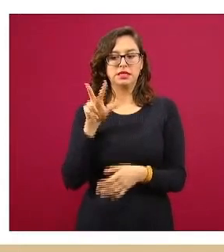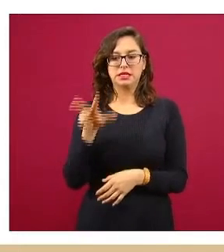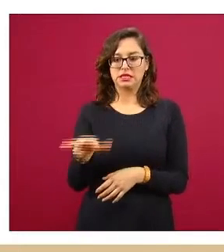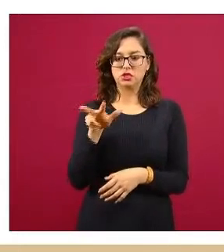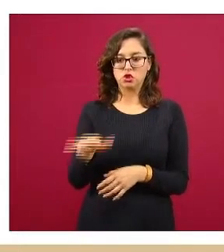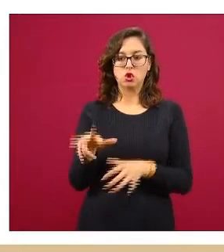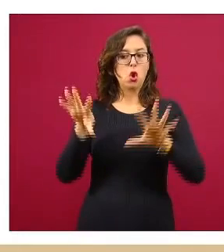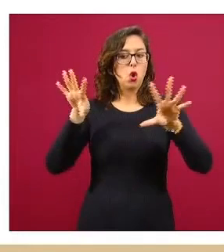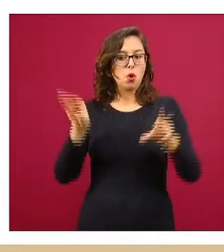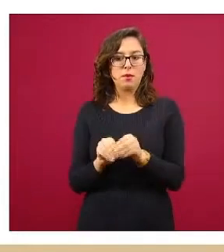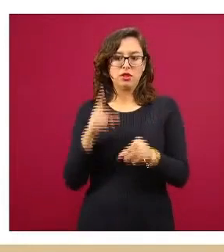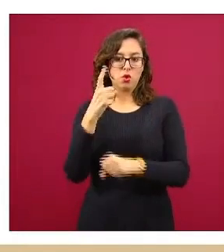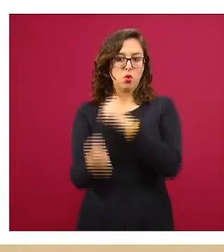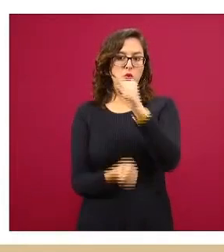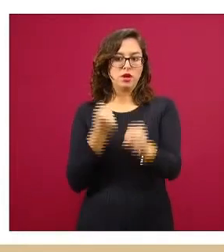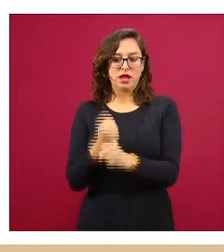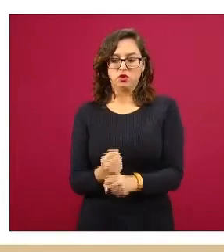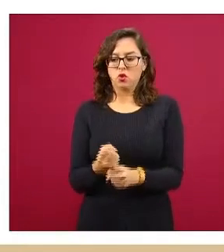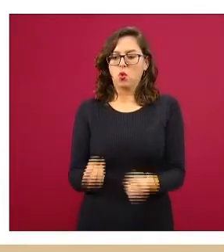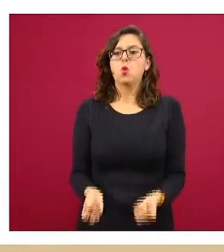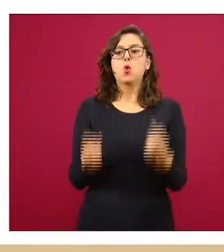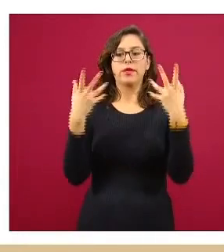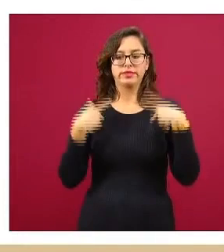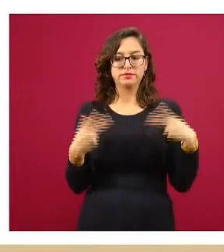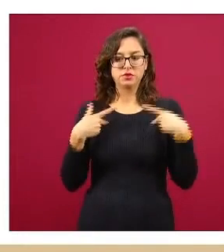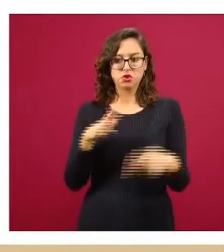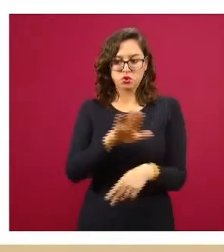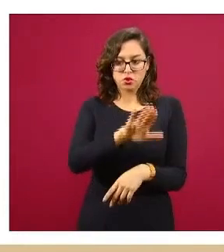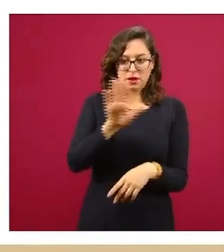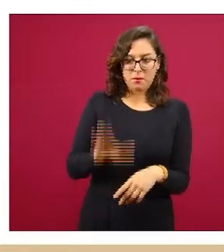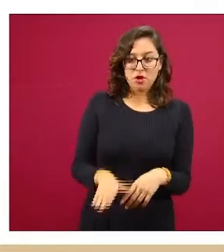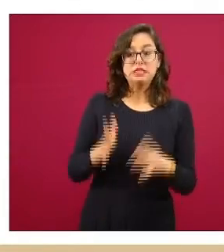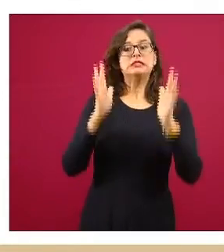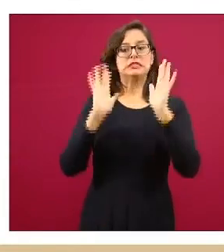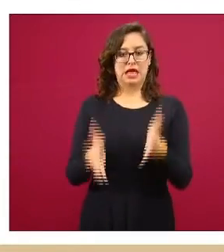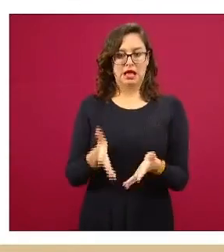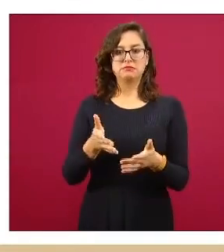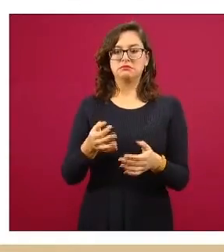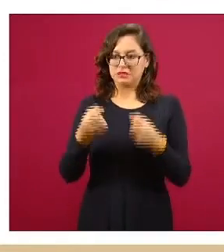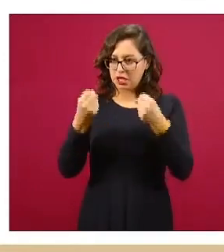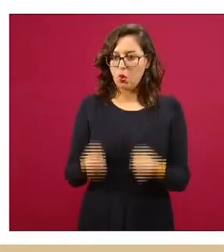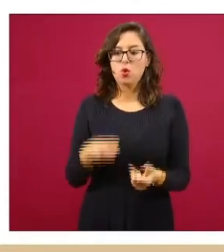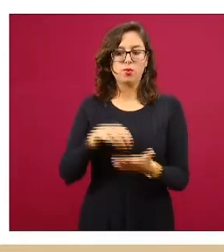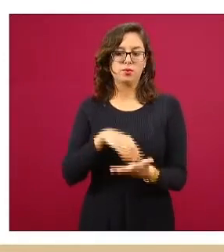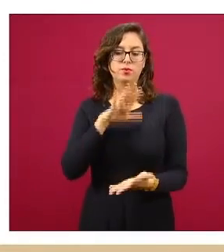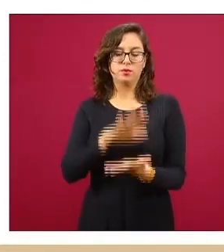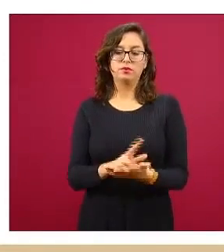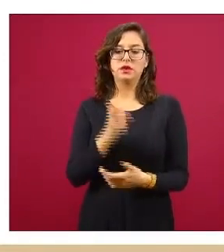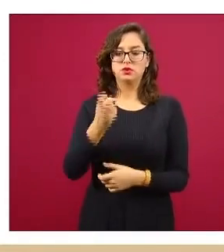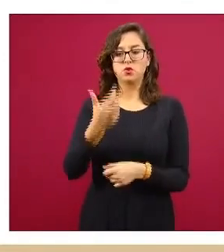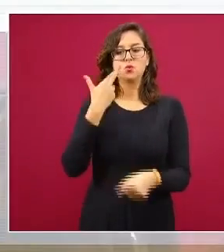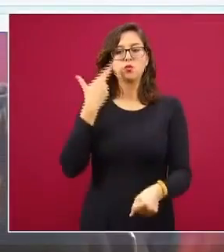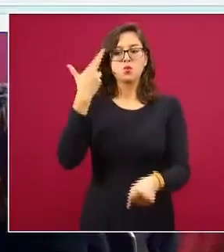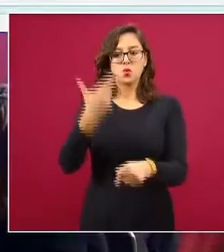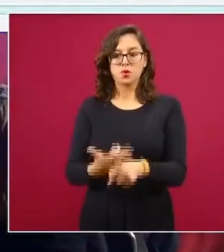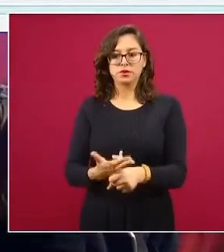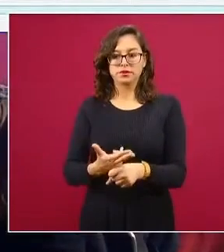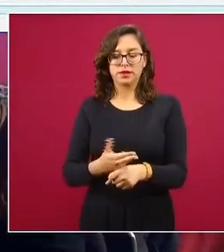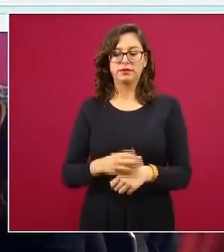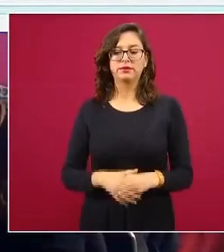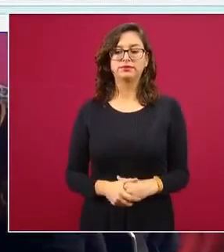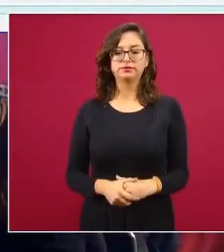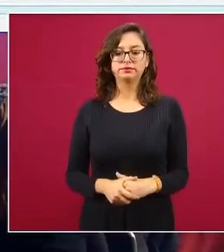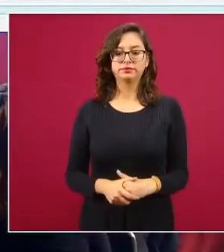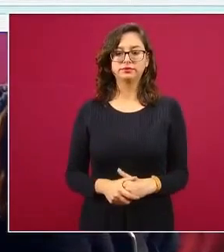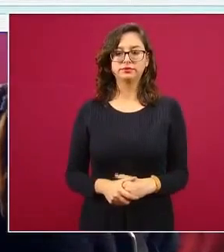es la base completa de todas las defunciones que ya se tienen validadas y registradas y esta es la atribución principal en esta área que